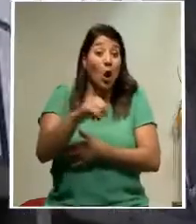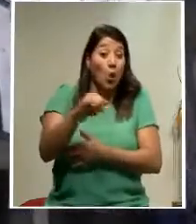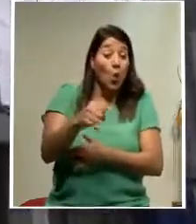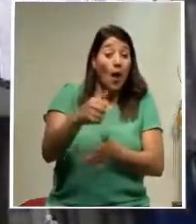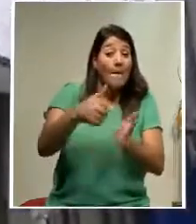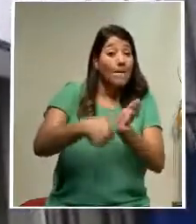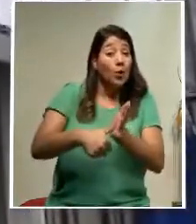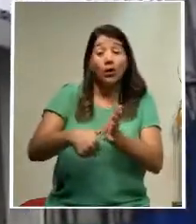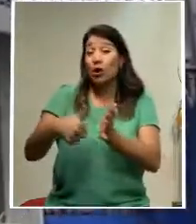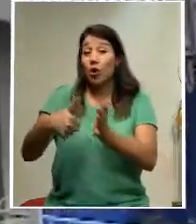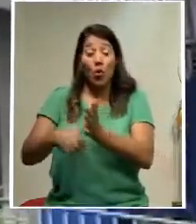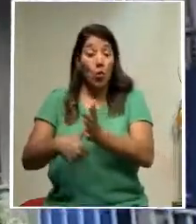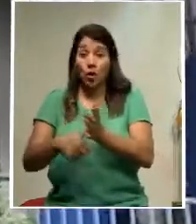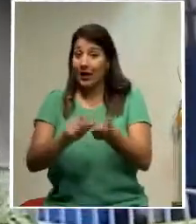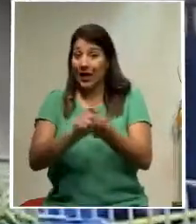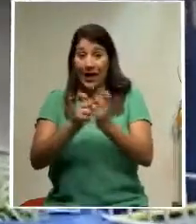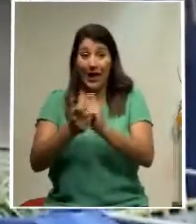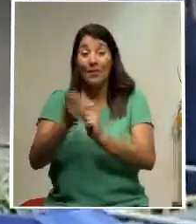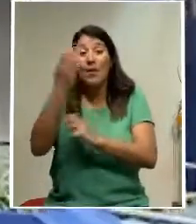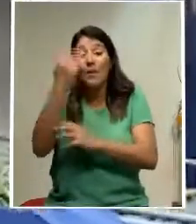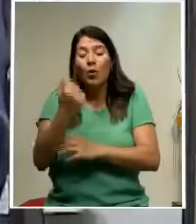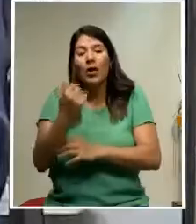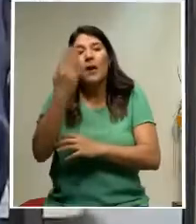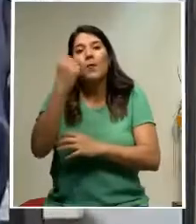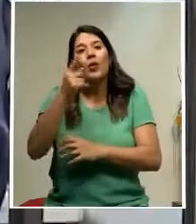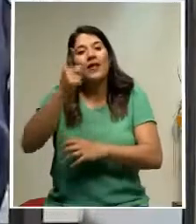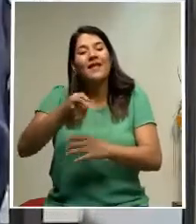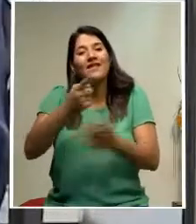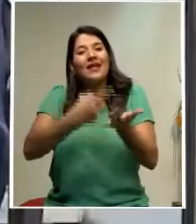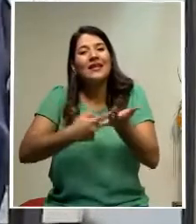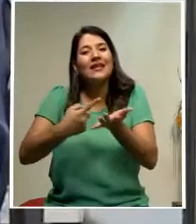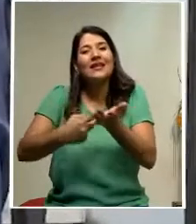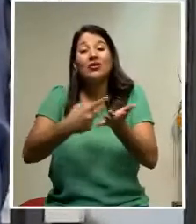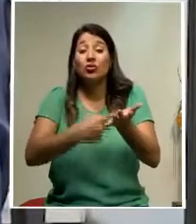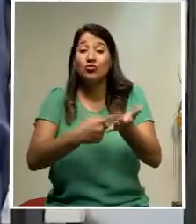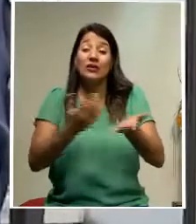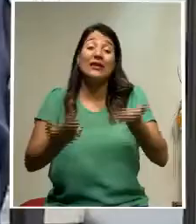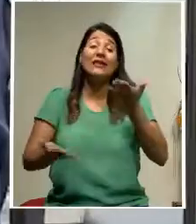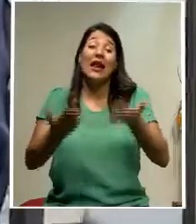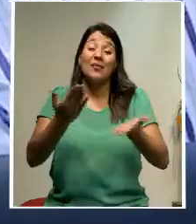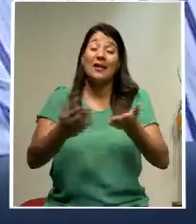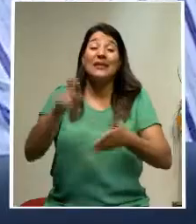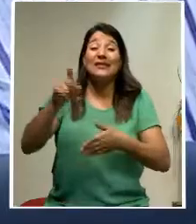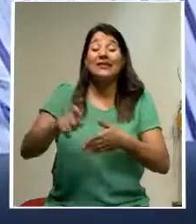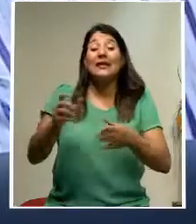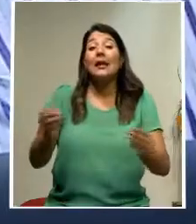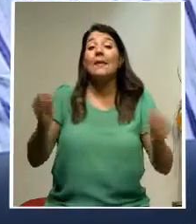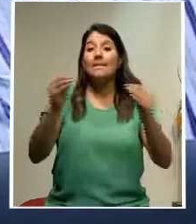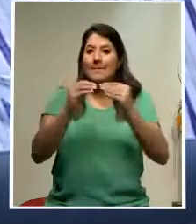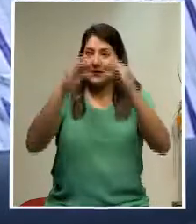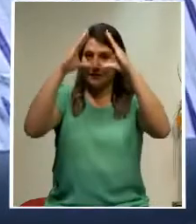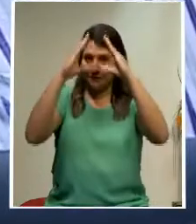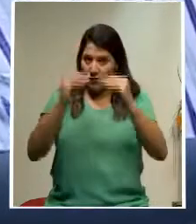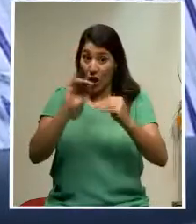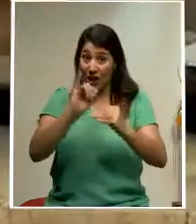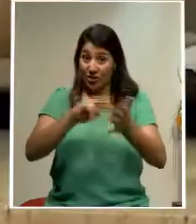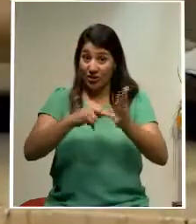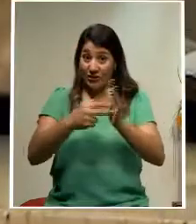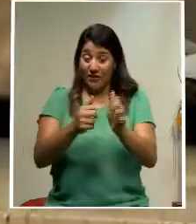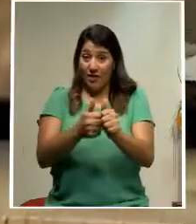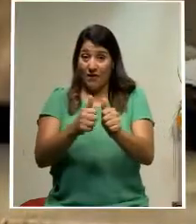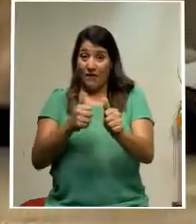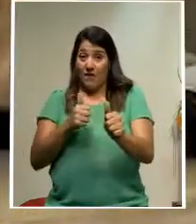debido a que se debe discutir en el seno de la Junta y podría ameritarse más información, lo que retrasaría el proceso.